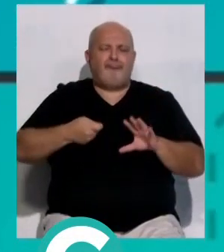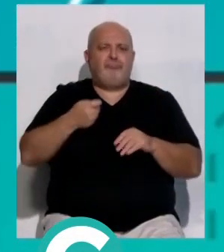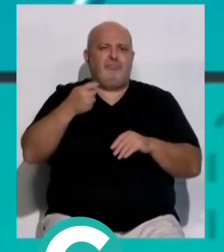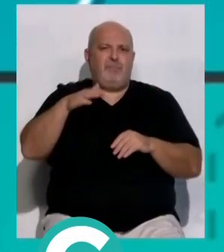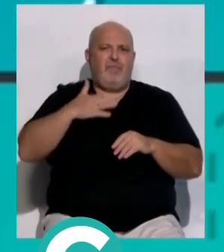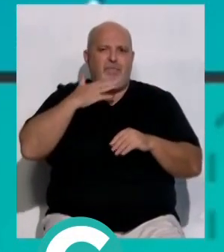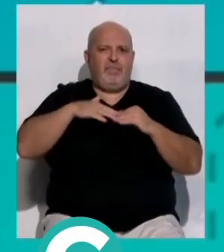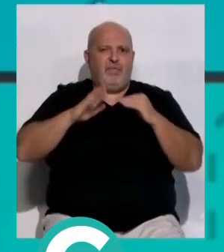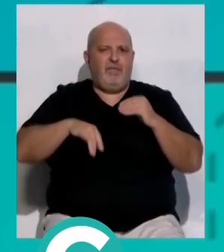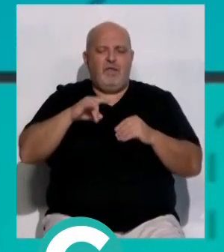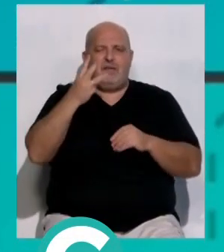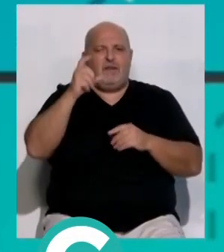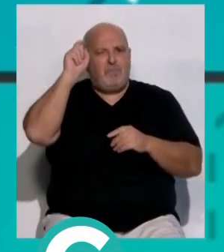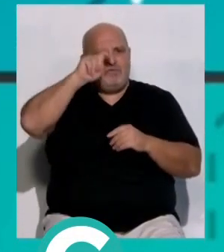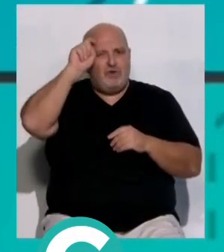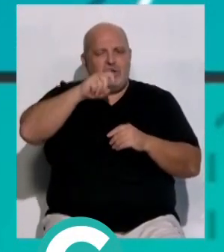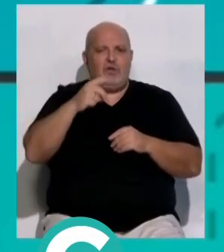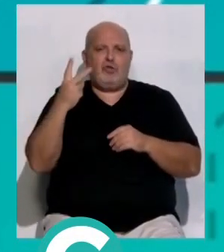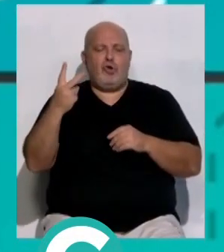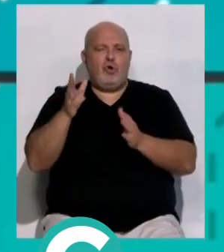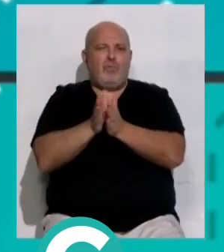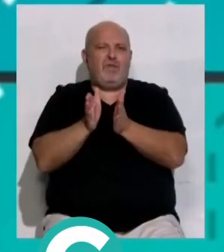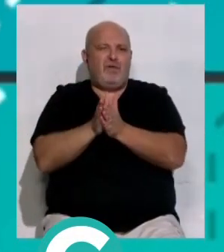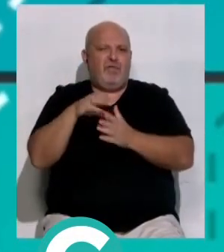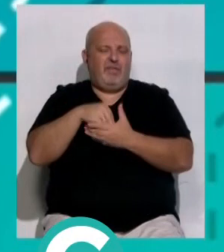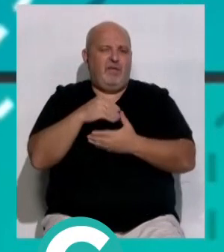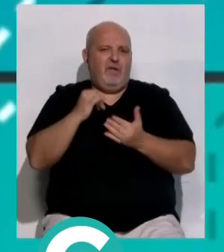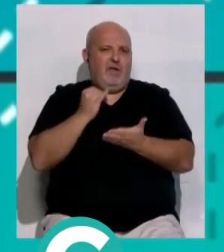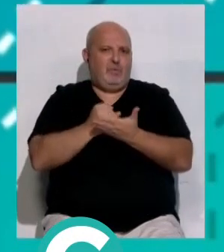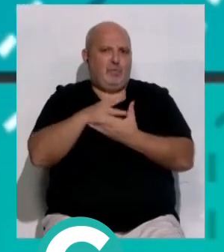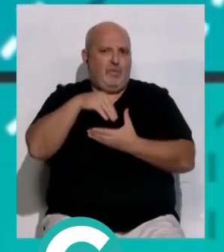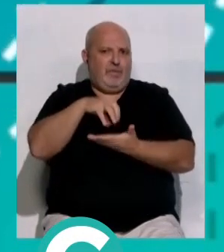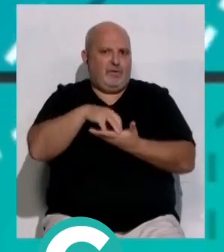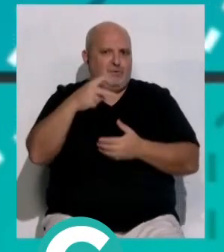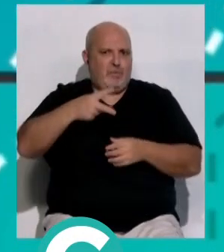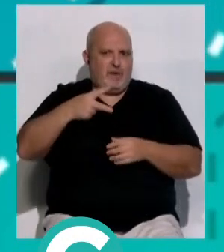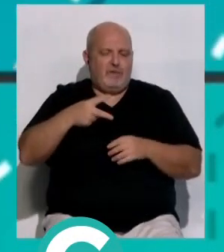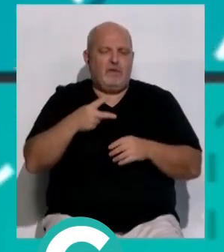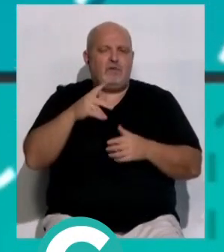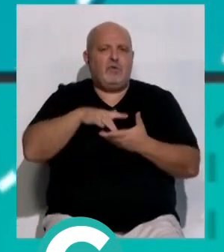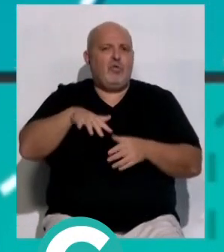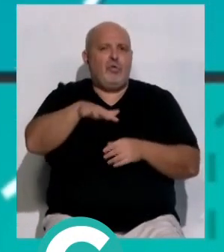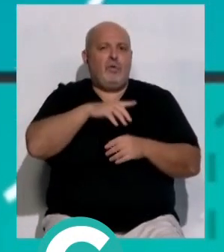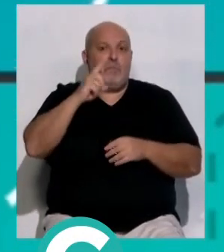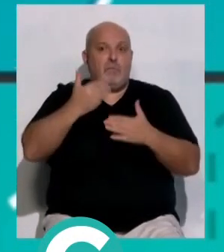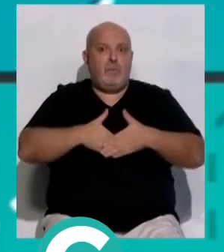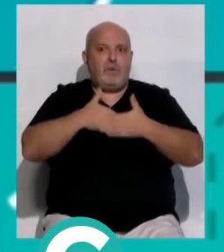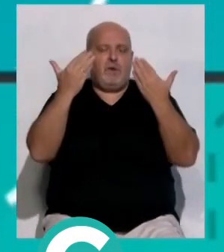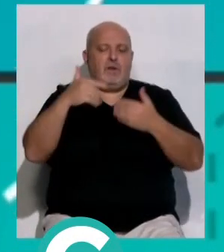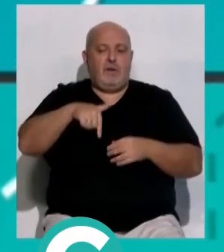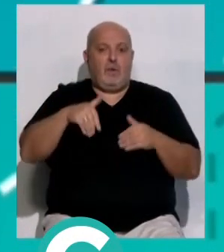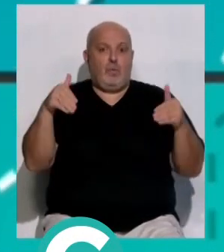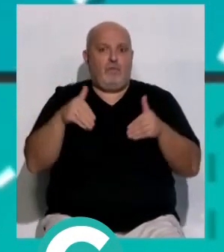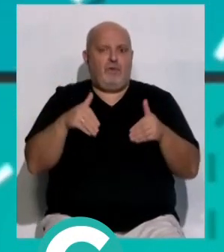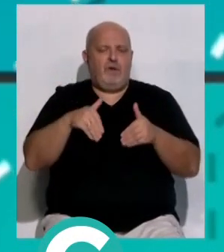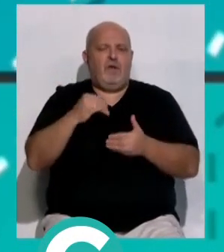menor a tres profesores y dos compañeros de su centro de secundaria. Los hechos tuvieron lugar a primera hora de este